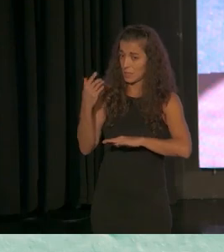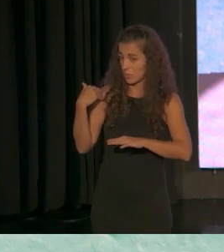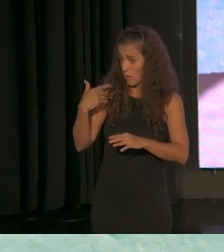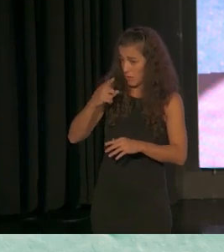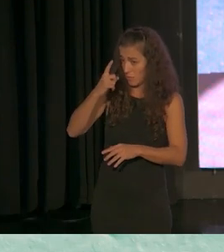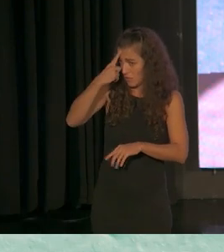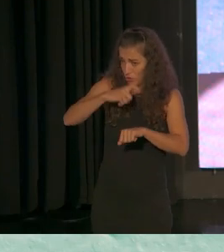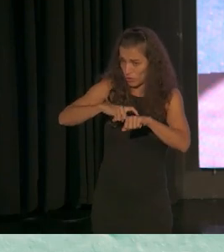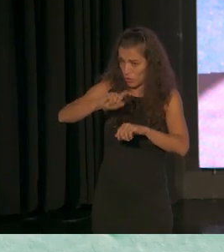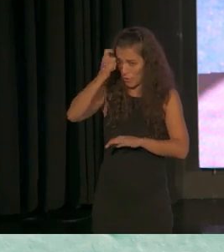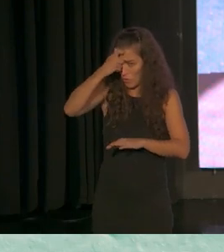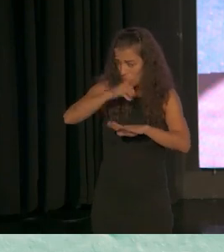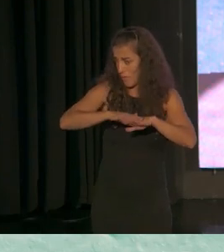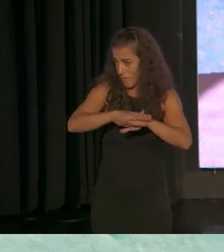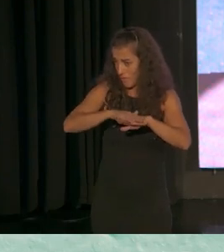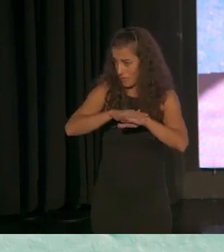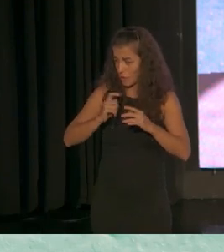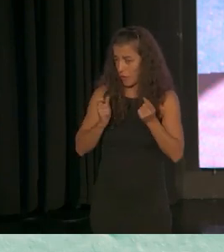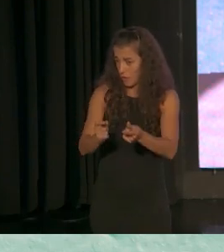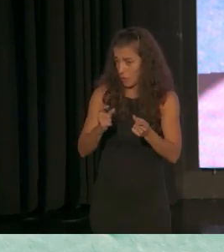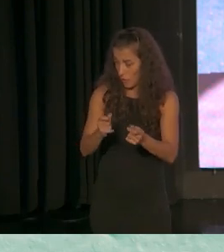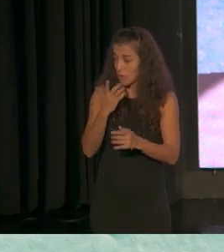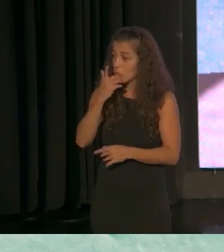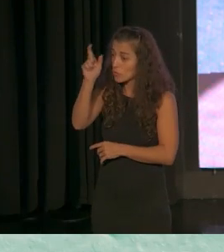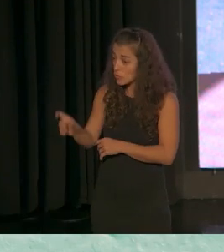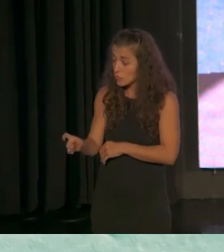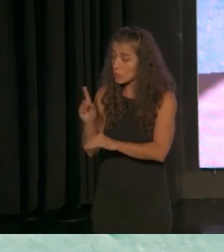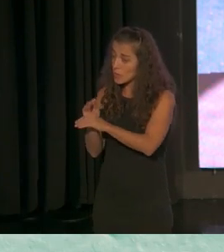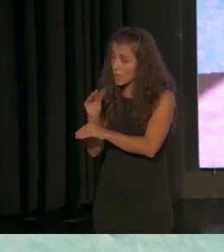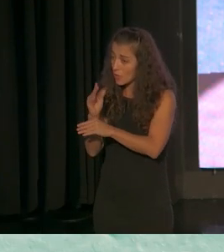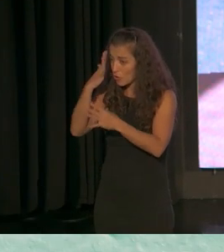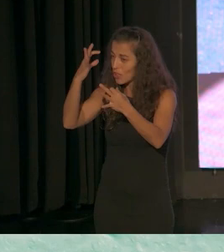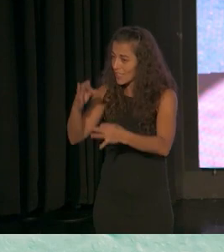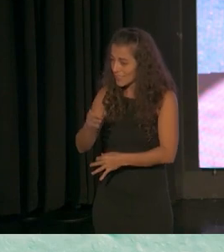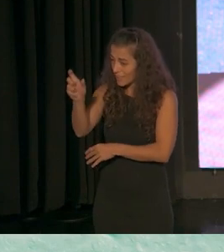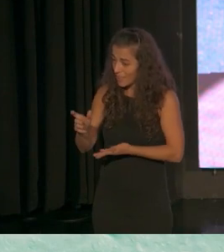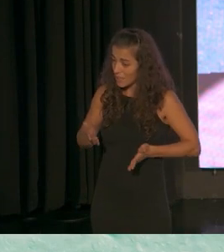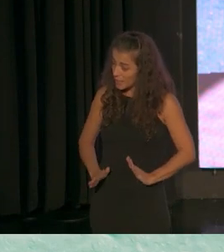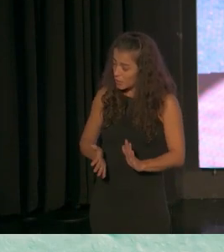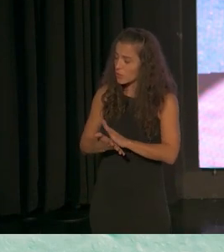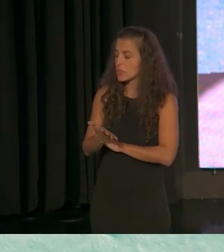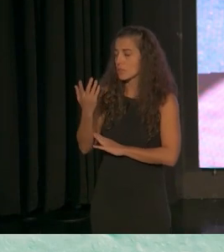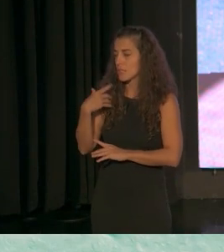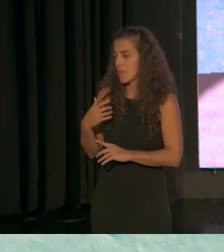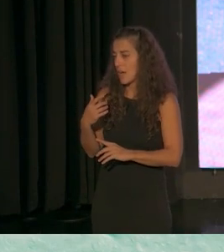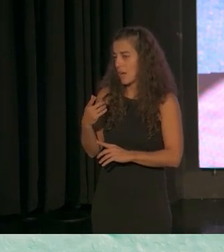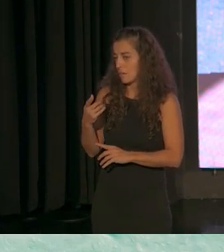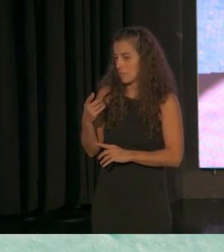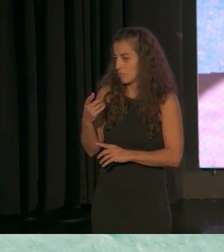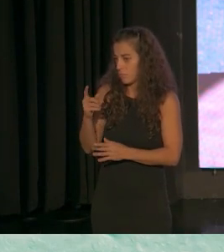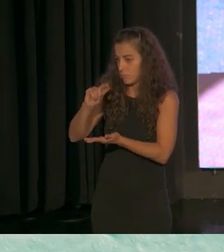cuando perciben que la persona que va a tratar con su hijo cree con su hijo ellas están sece hechas porque en el fondo el hijo va